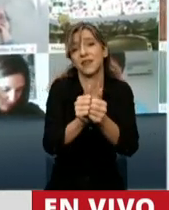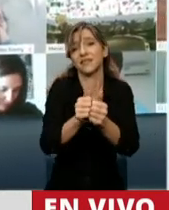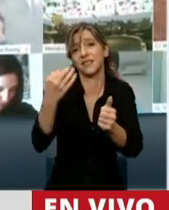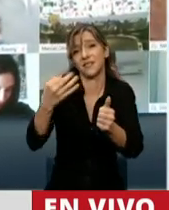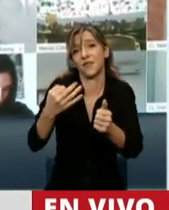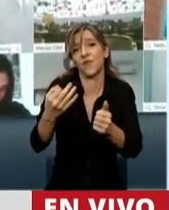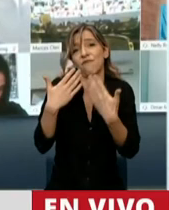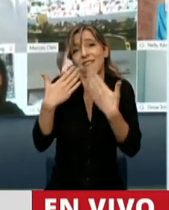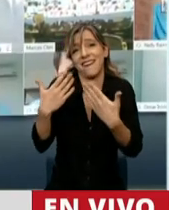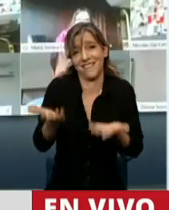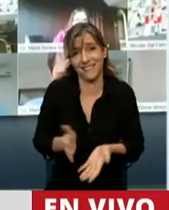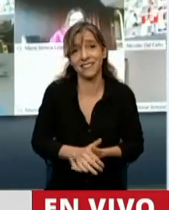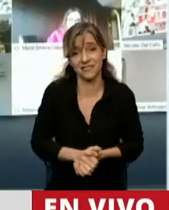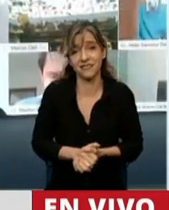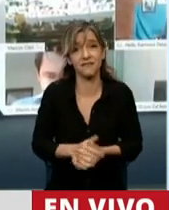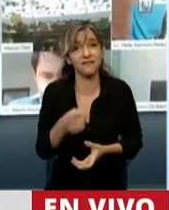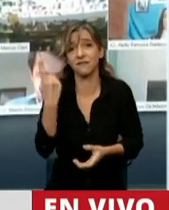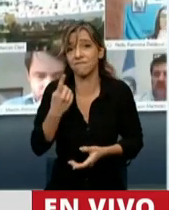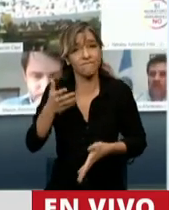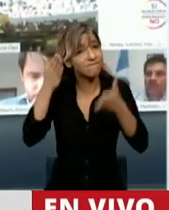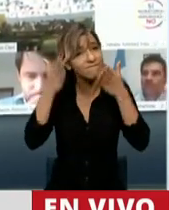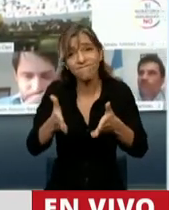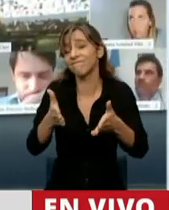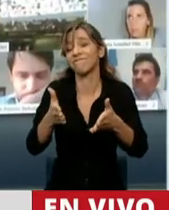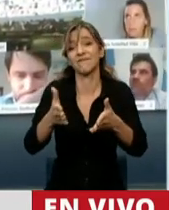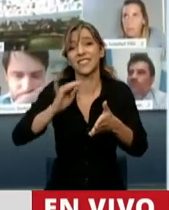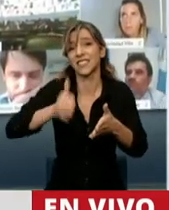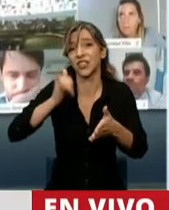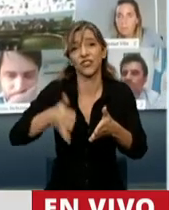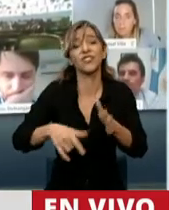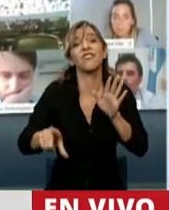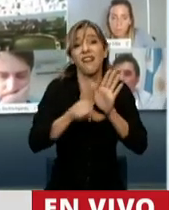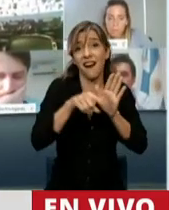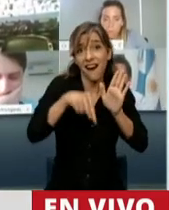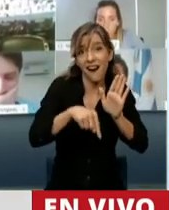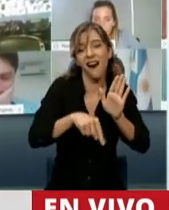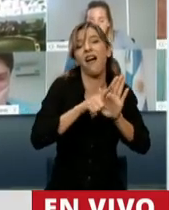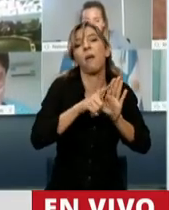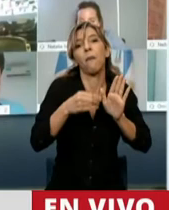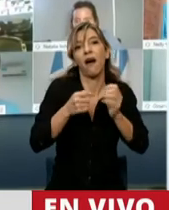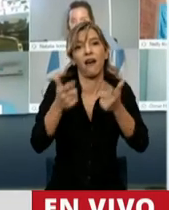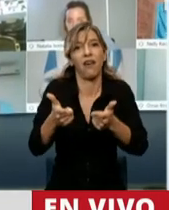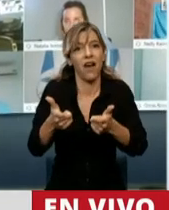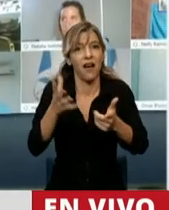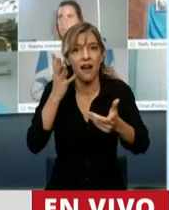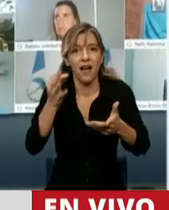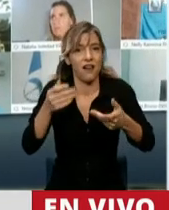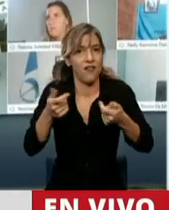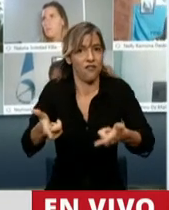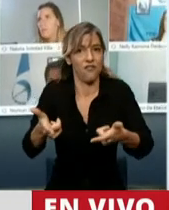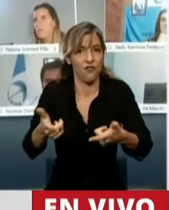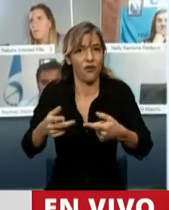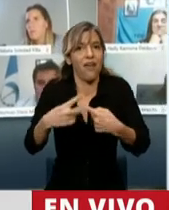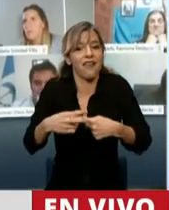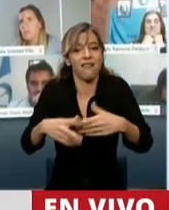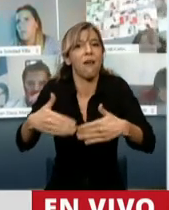Es prioritario el tratamiento urgente de esta ley para poder acompañar esta medida de la ley,